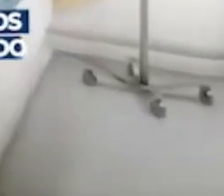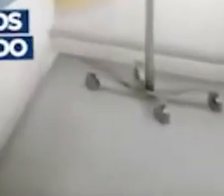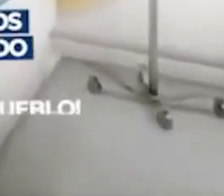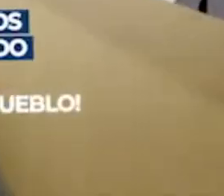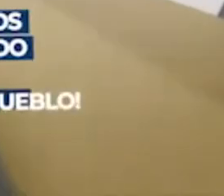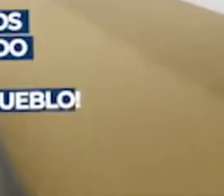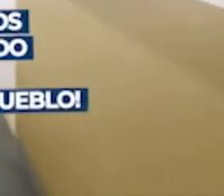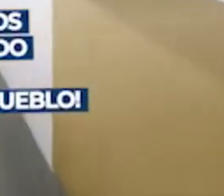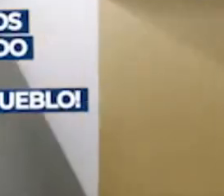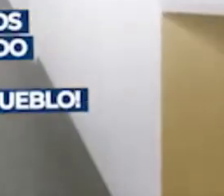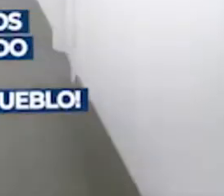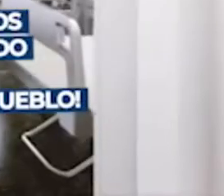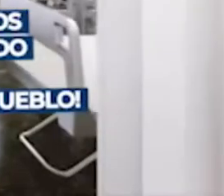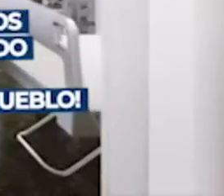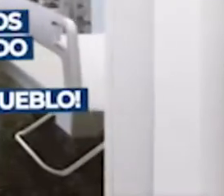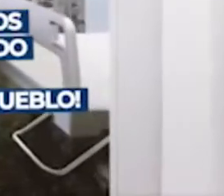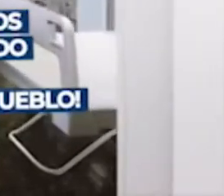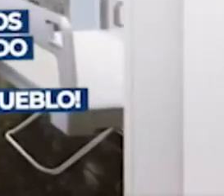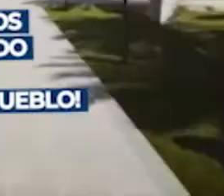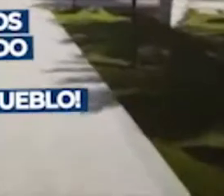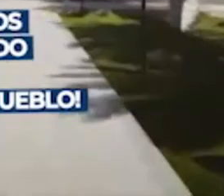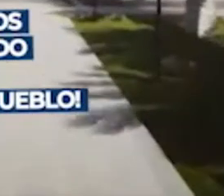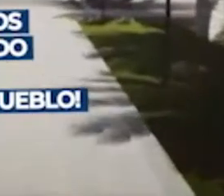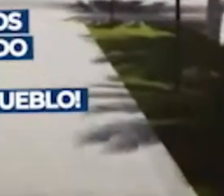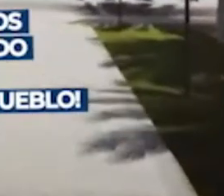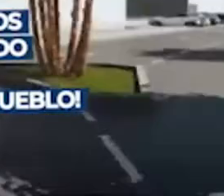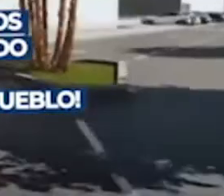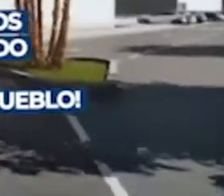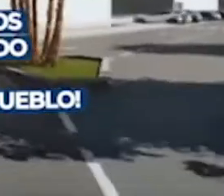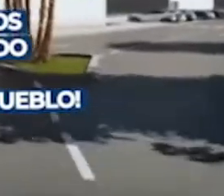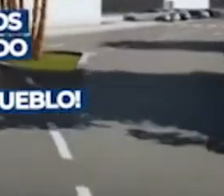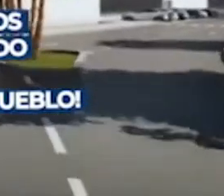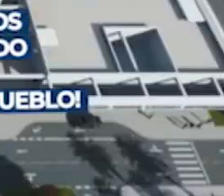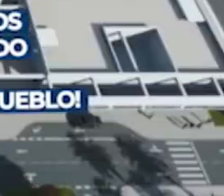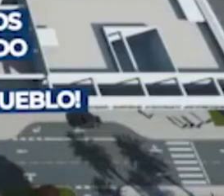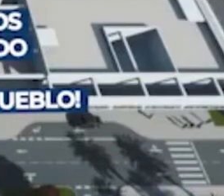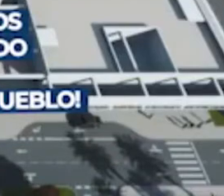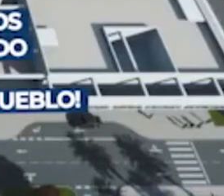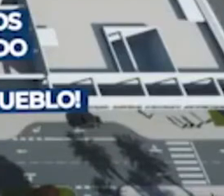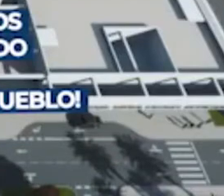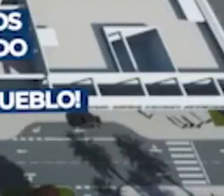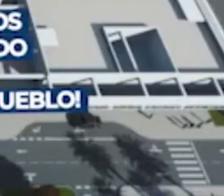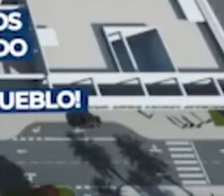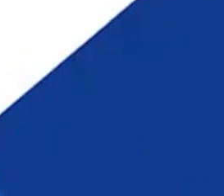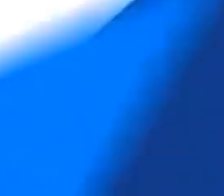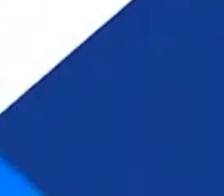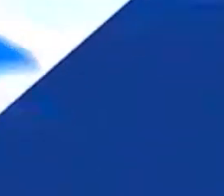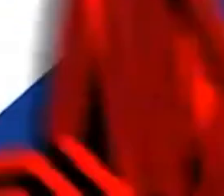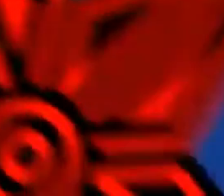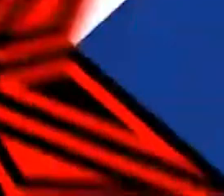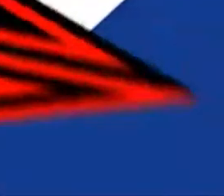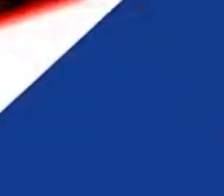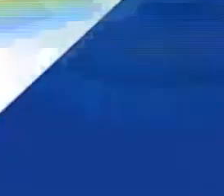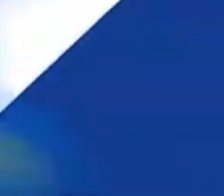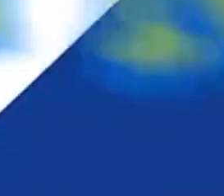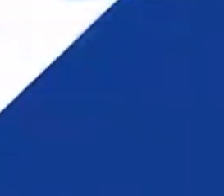y en los próximos años seguiremos mejorando el sistema de salud para todo nuestro pueblo